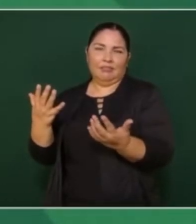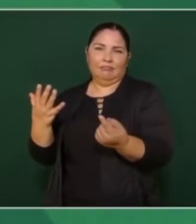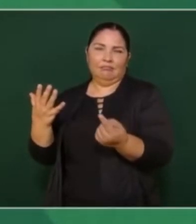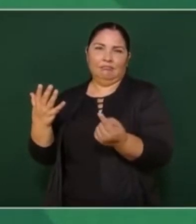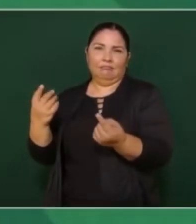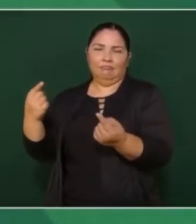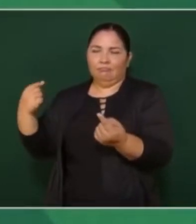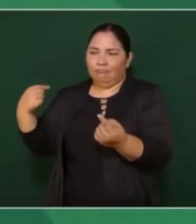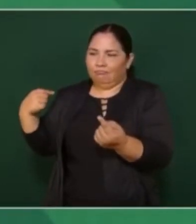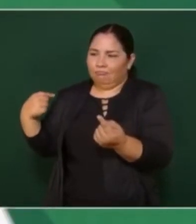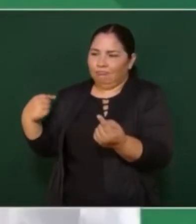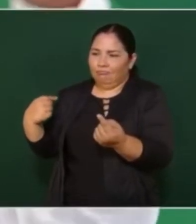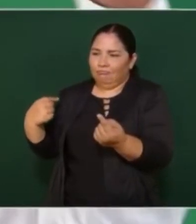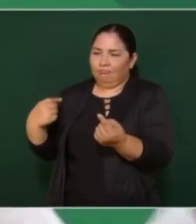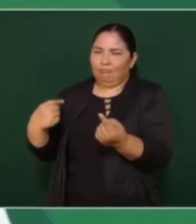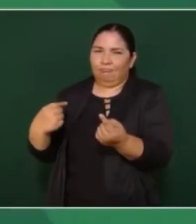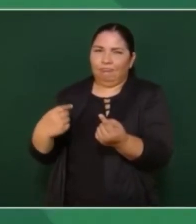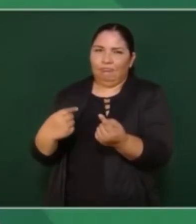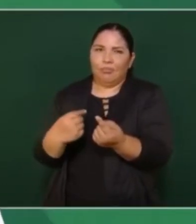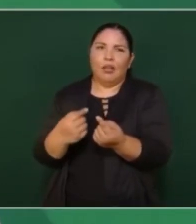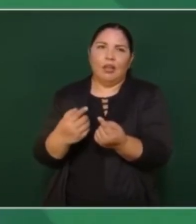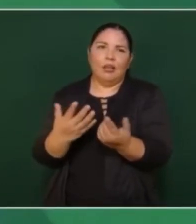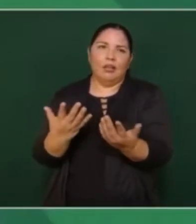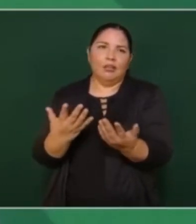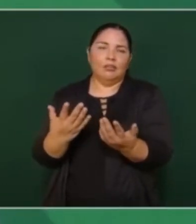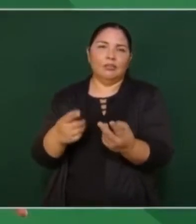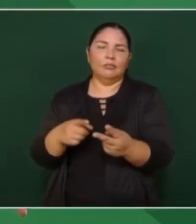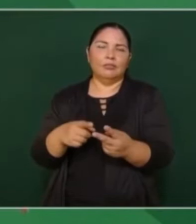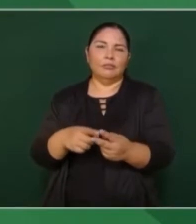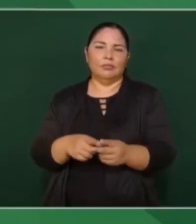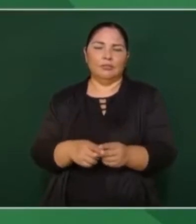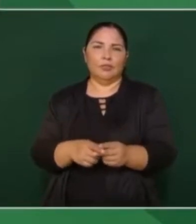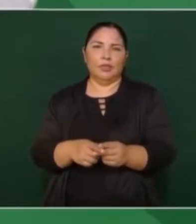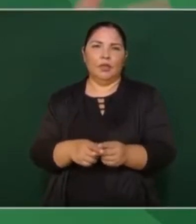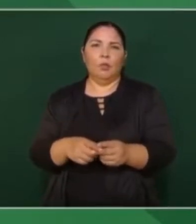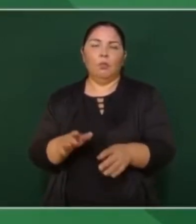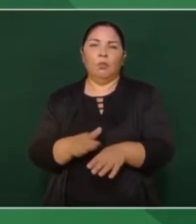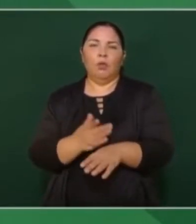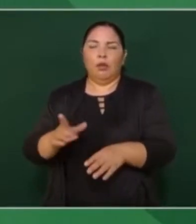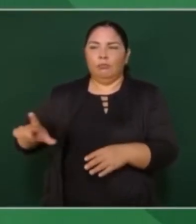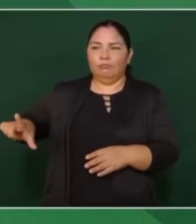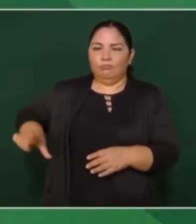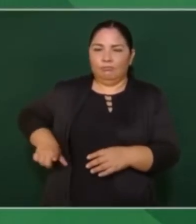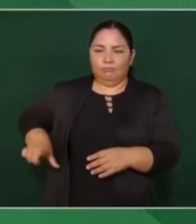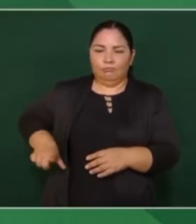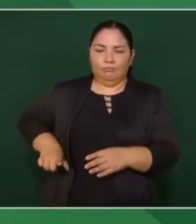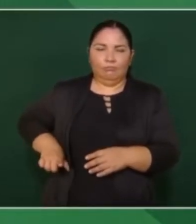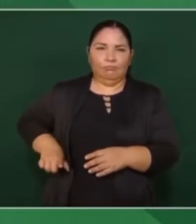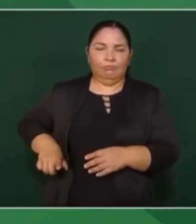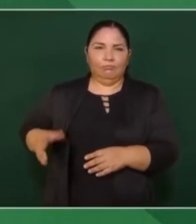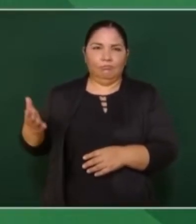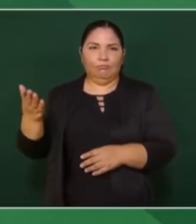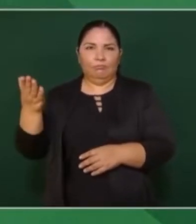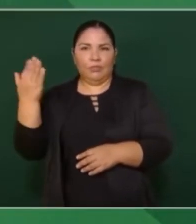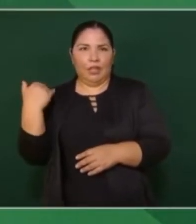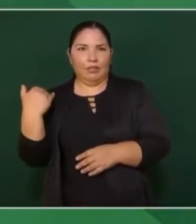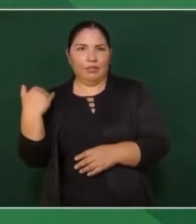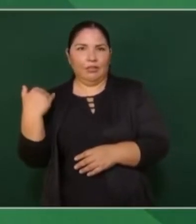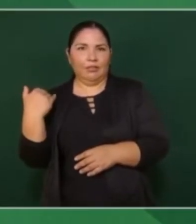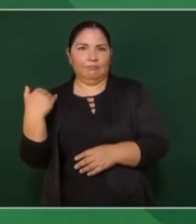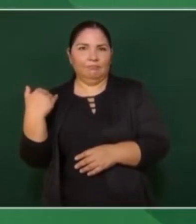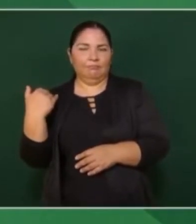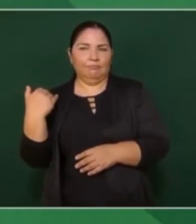porque el gobierno estaba